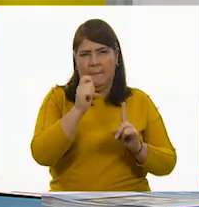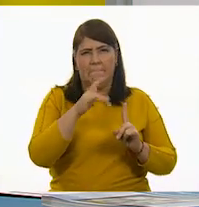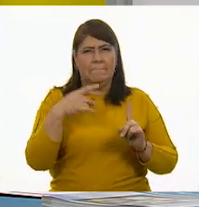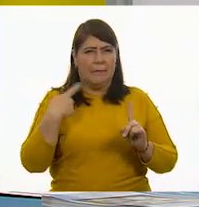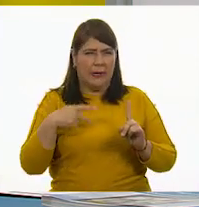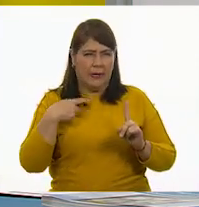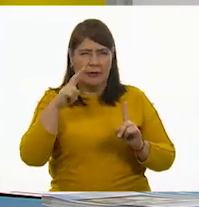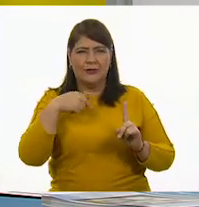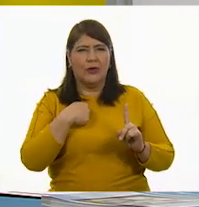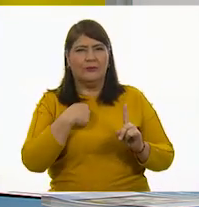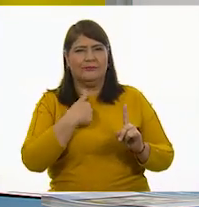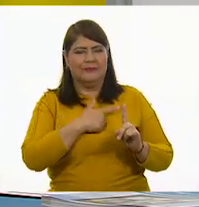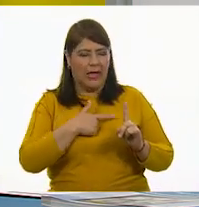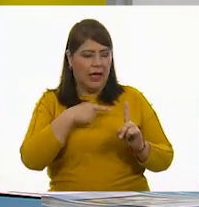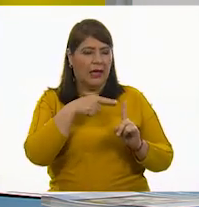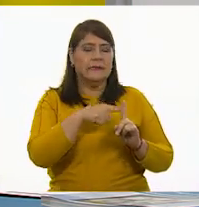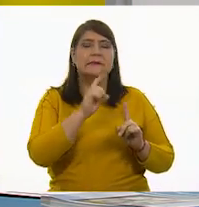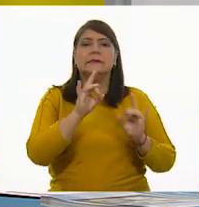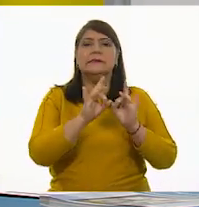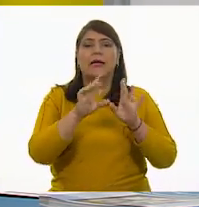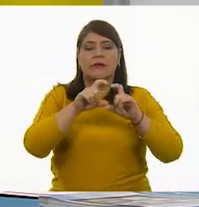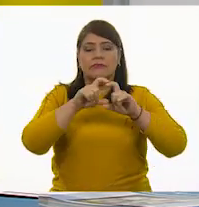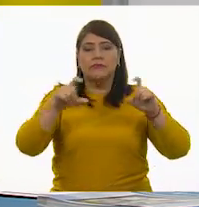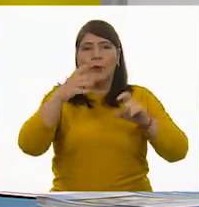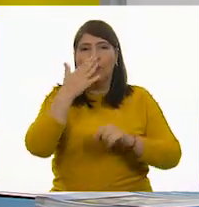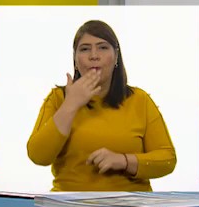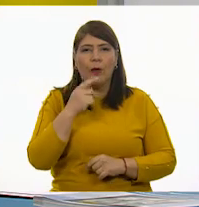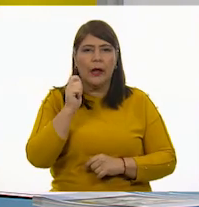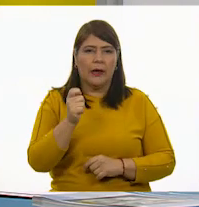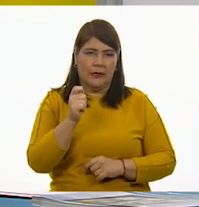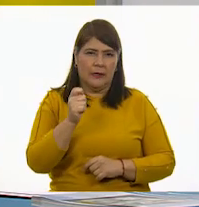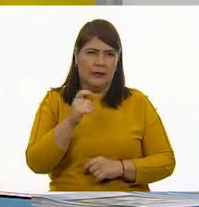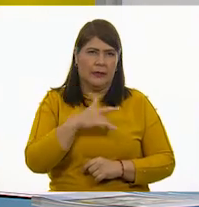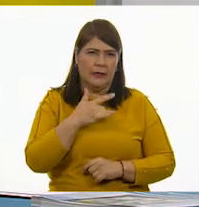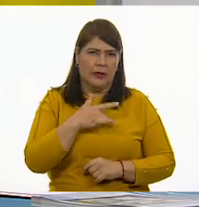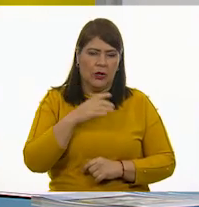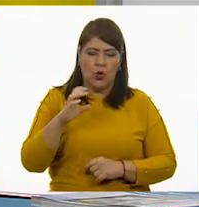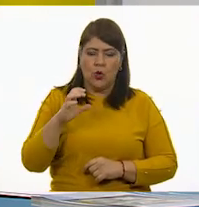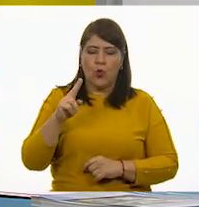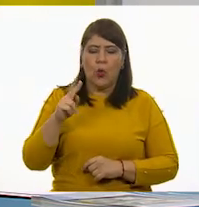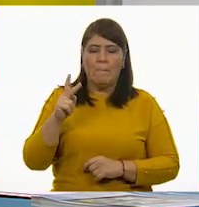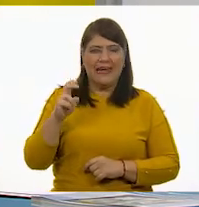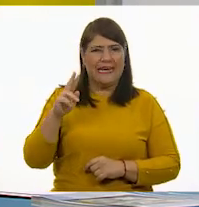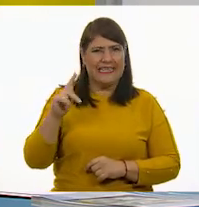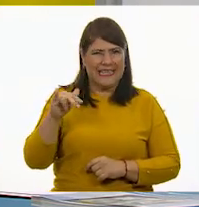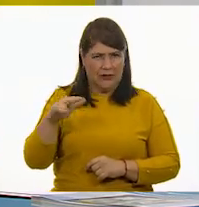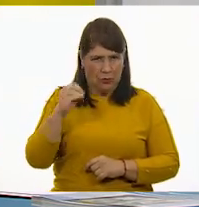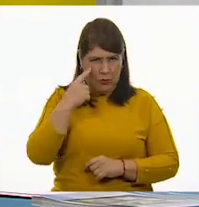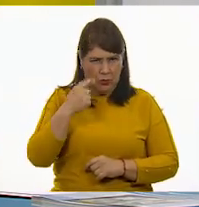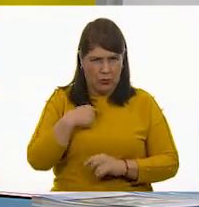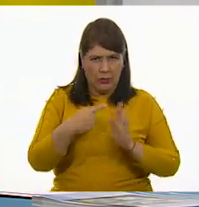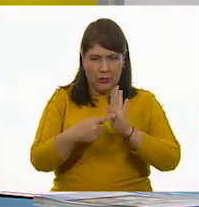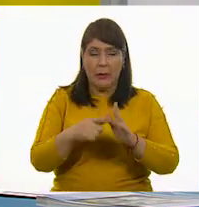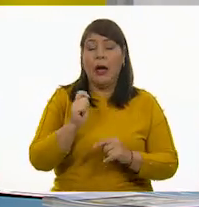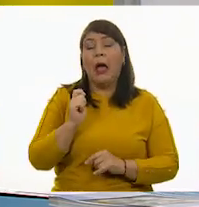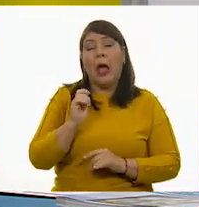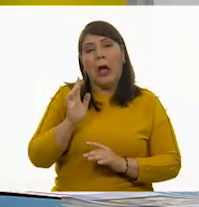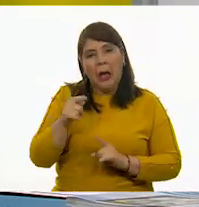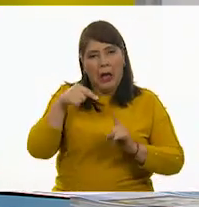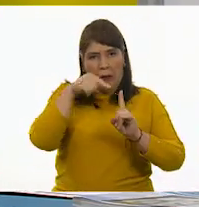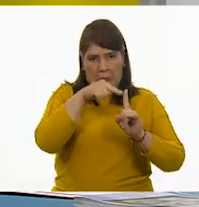leer bien las etiquetas? Y me estoy refiriendo a este Cupertino. Fíjate que él pidió,